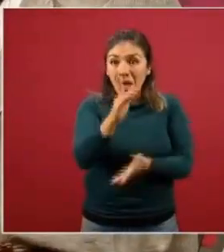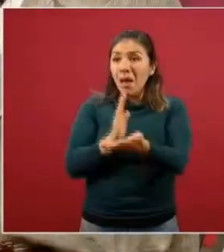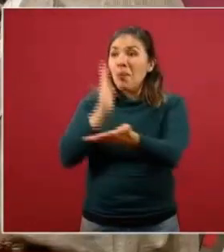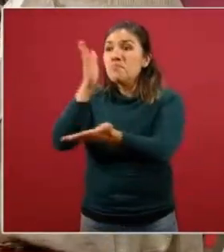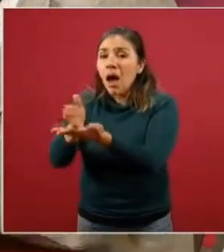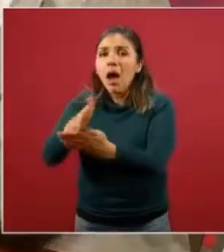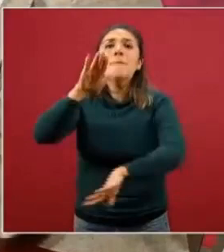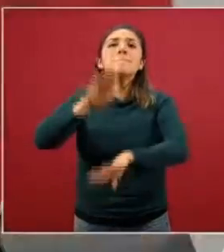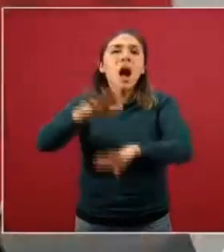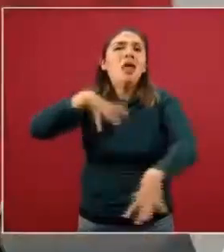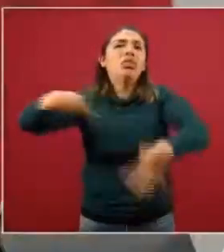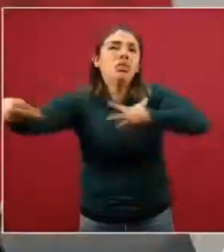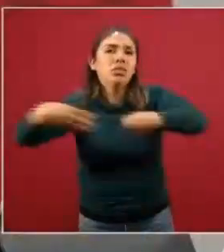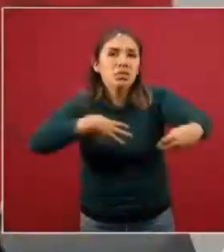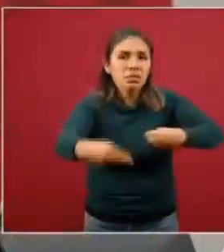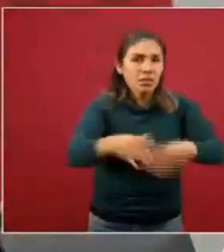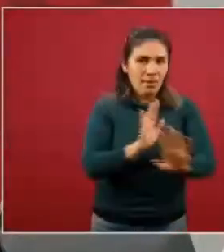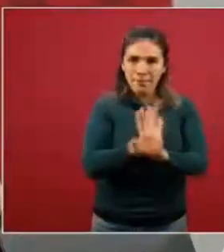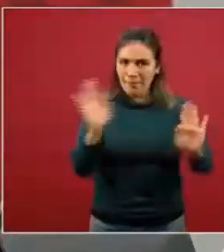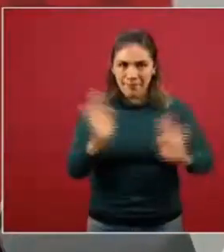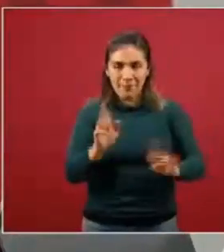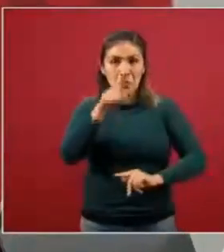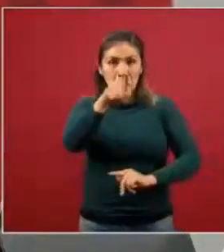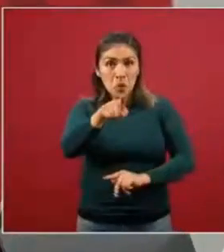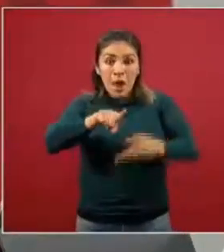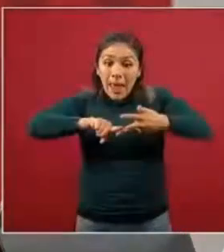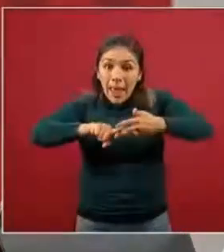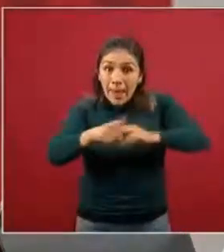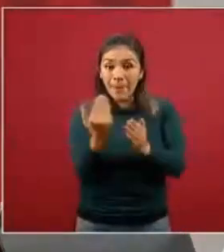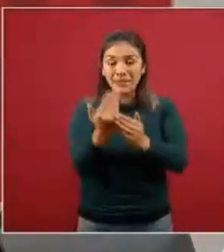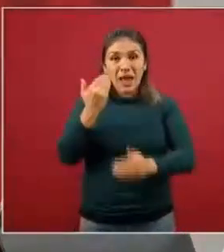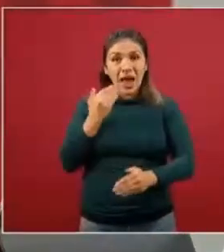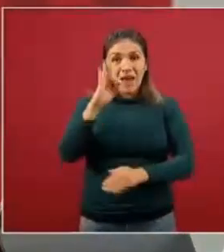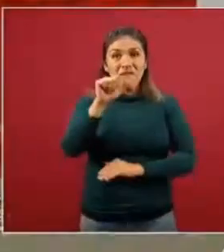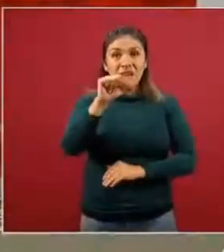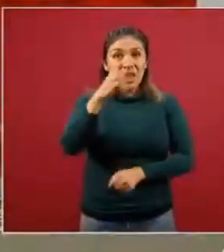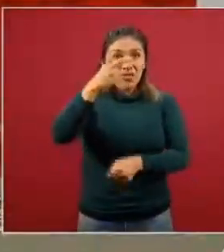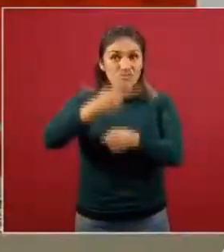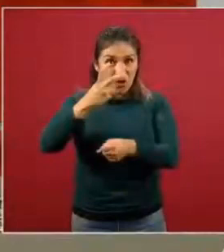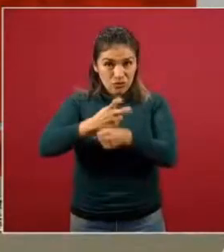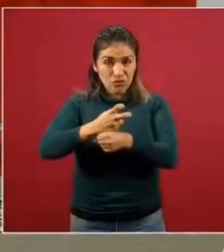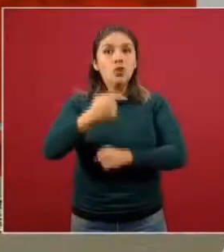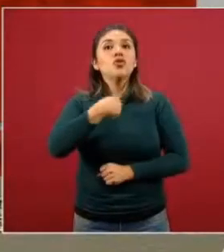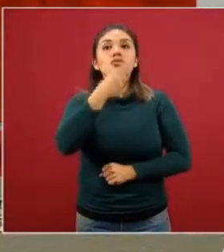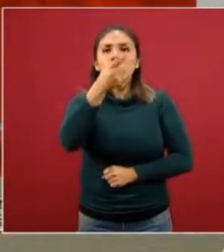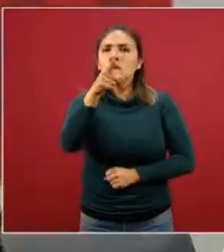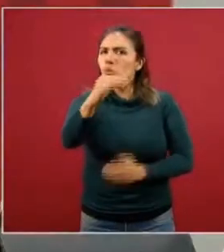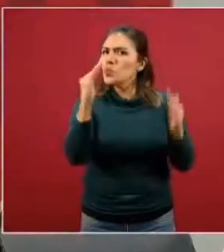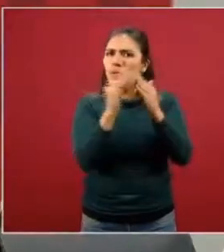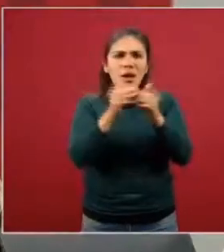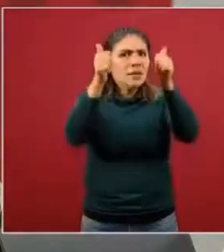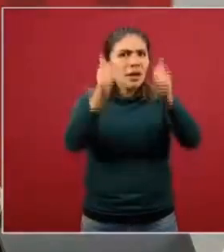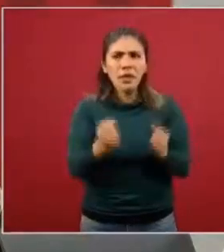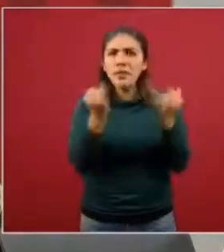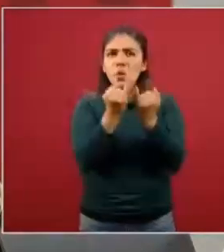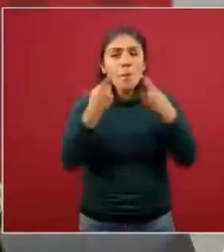es que sean fuentes de contagio. Entonces, desde que empezó la fase 2, ¿se acordarán? Dijimos, quédate en casa y es también